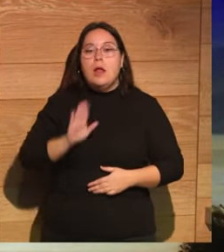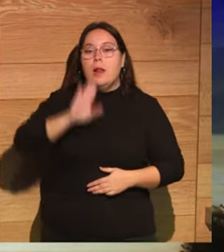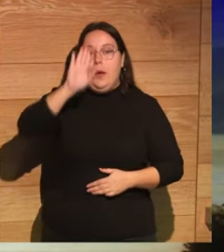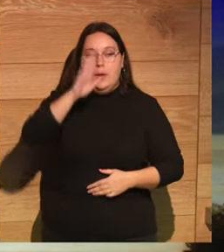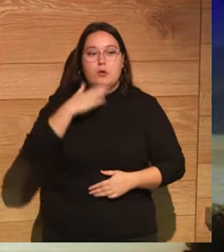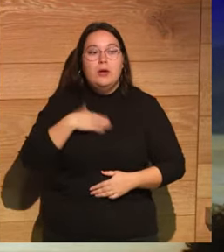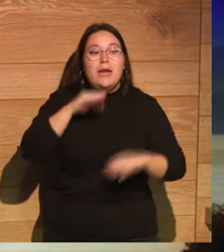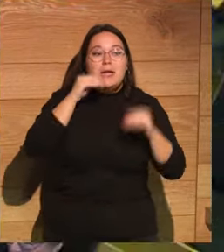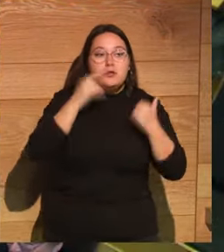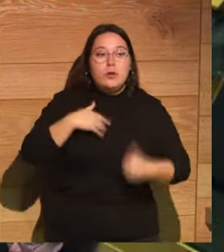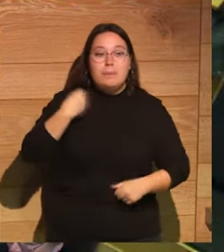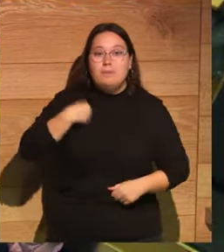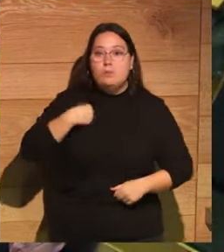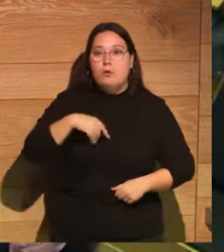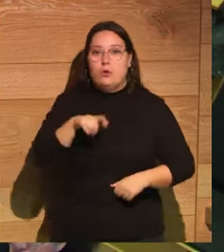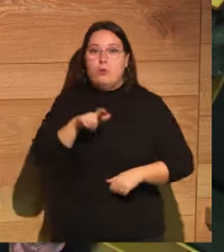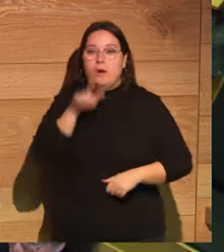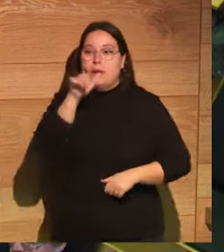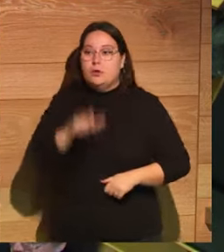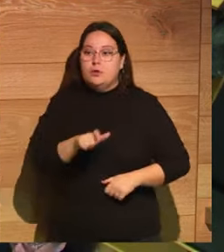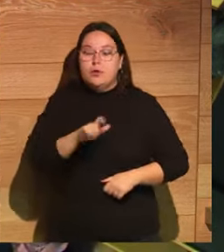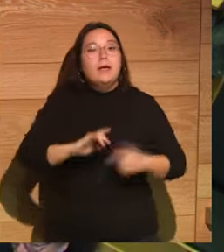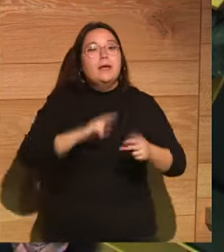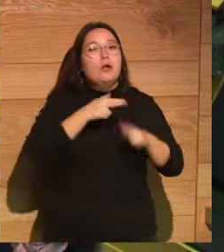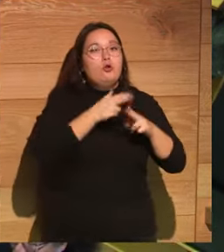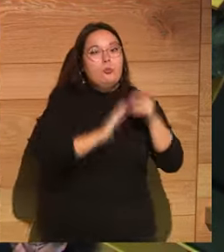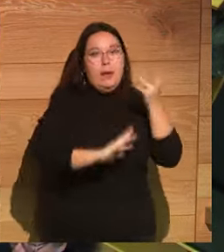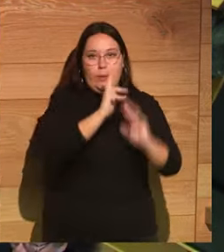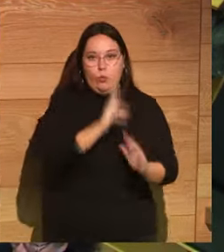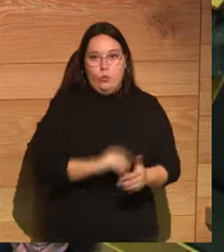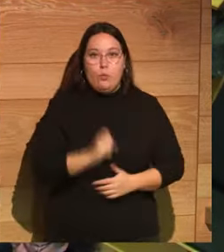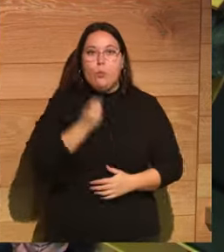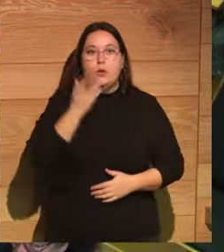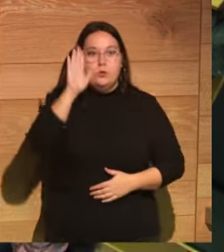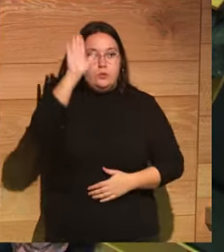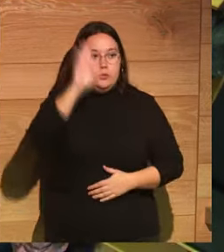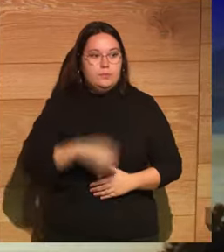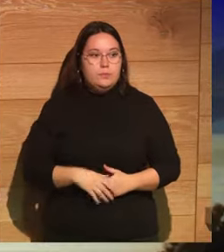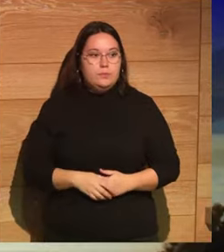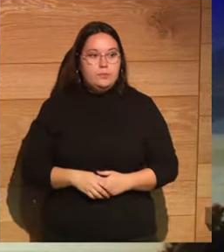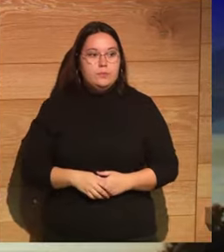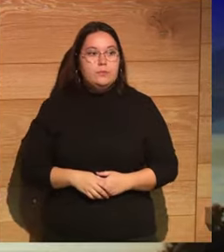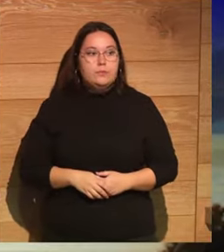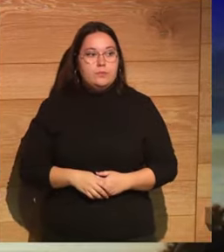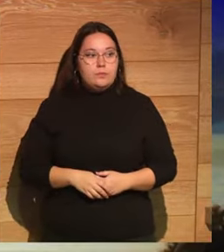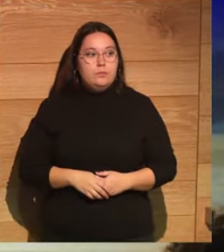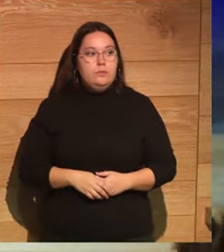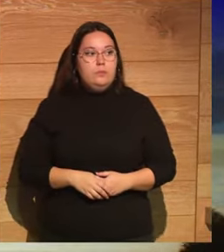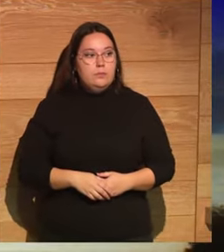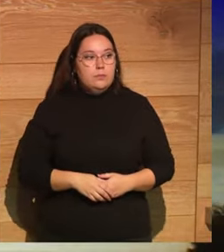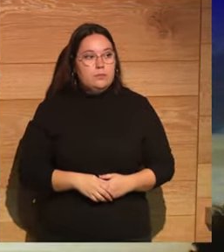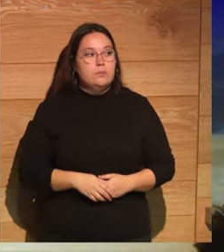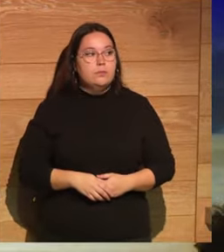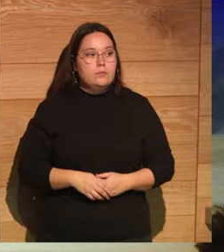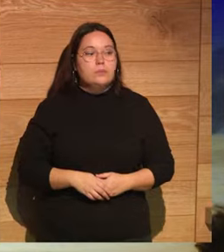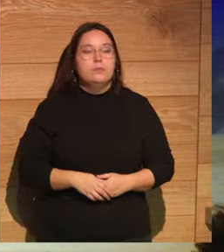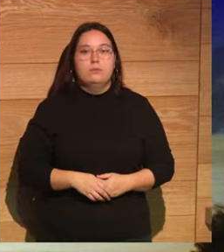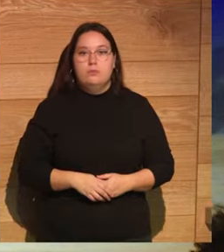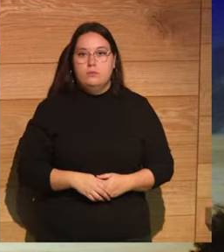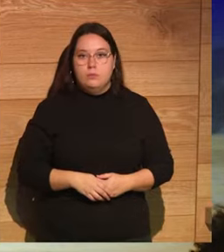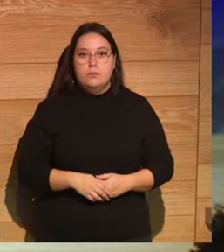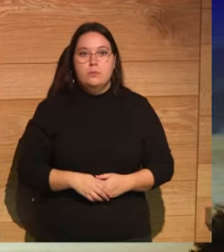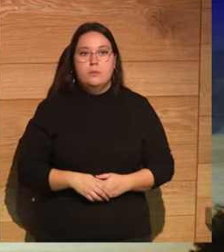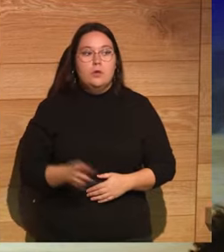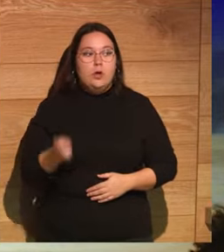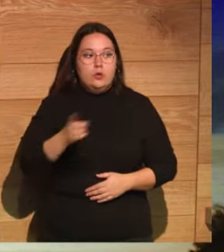escuchado la historia de Nerón como el hombre que quemó Roma? Bueno, claro, Cuobadis, Piterustinov, lo